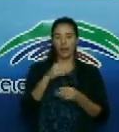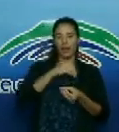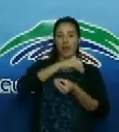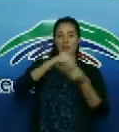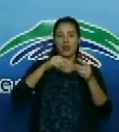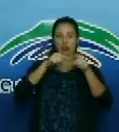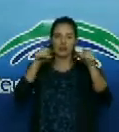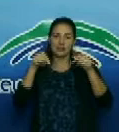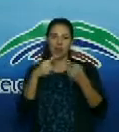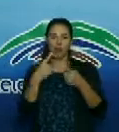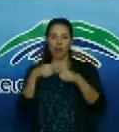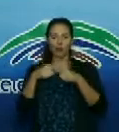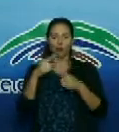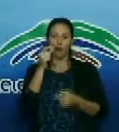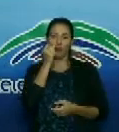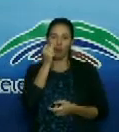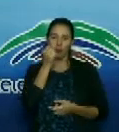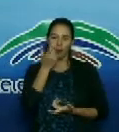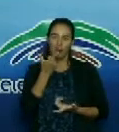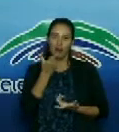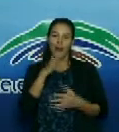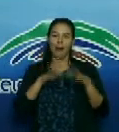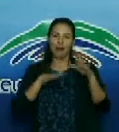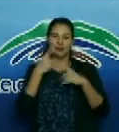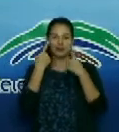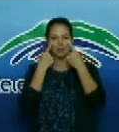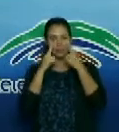agradecimiento, con lágrimas en los ojos,